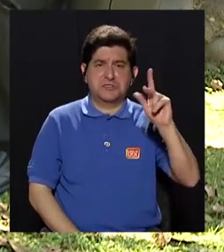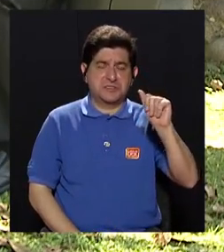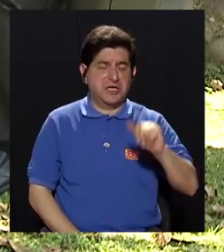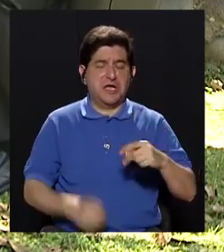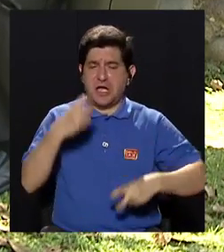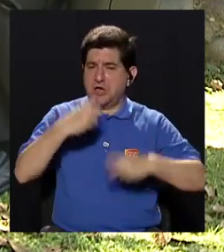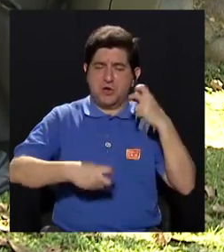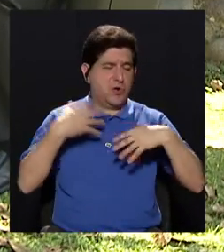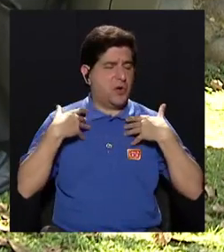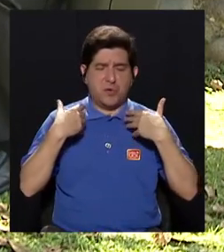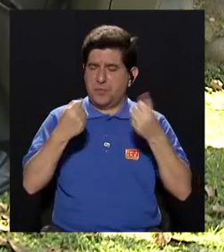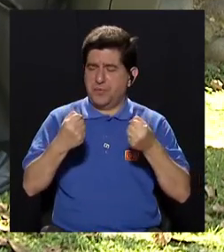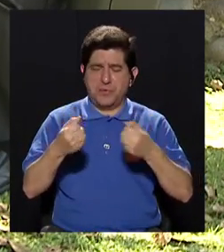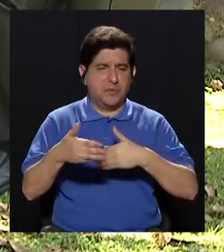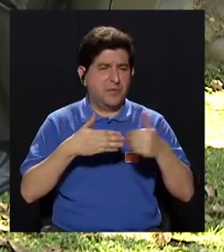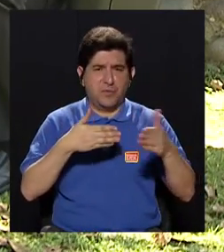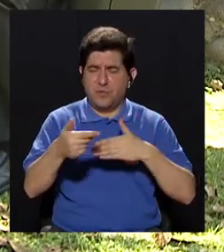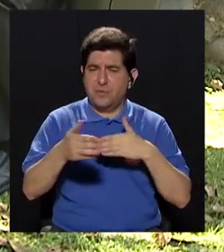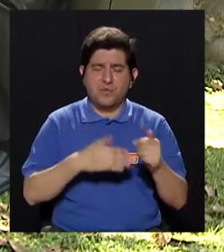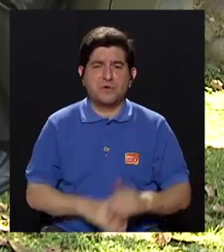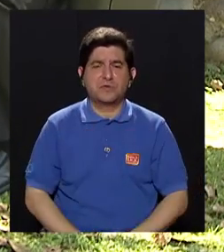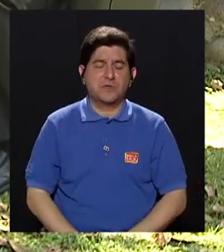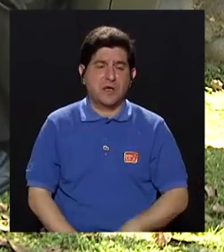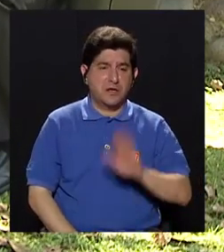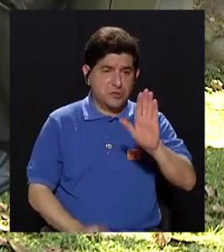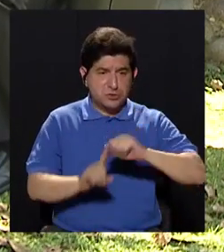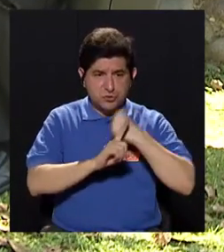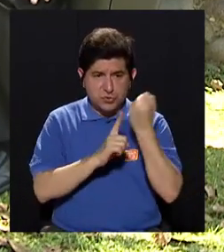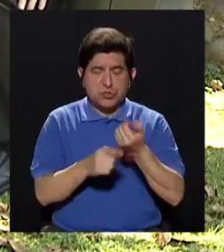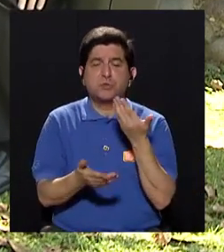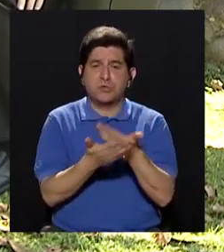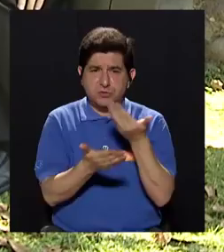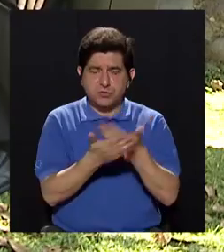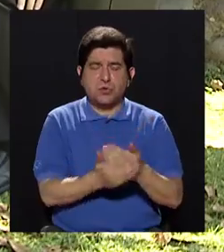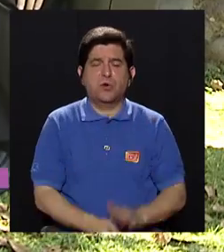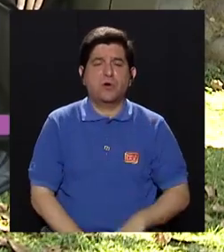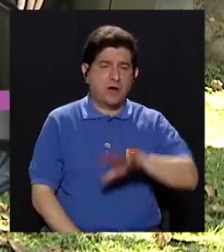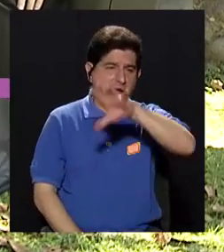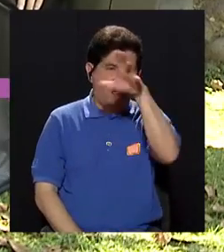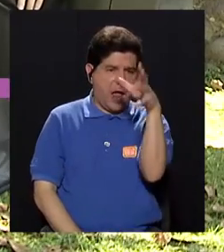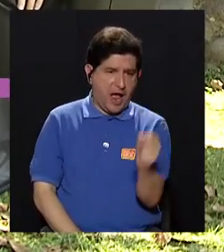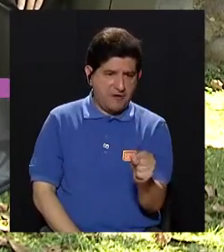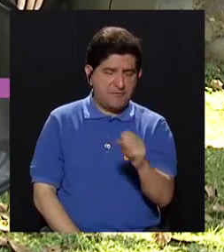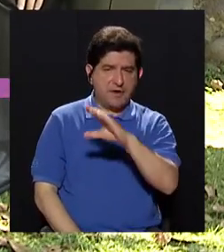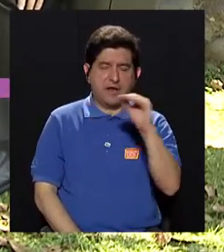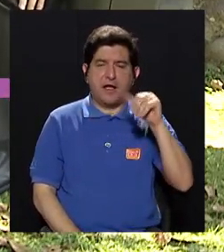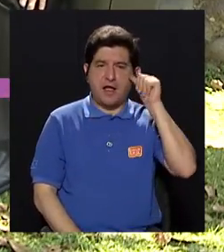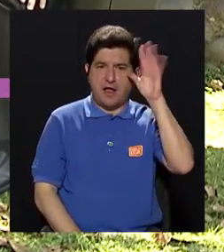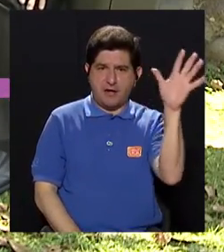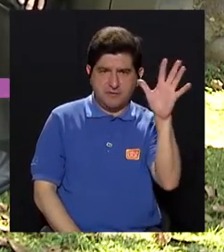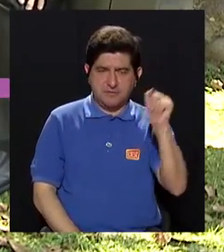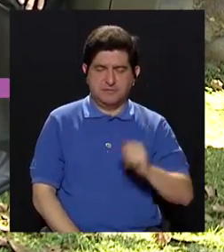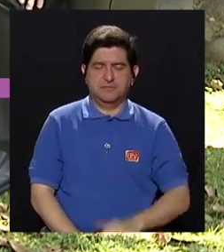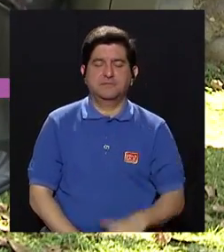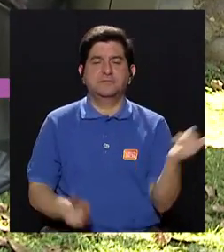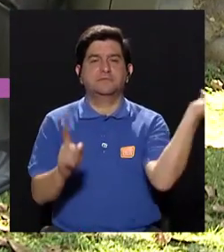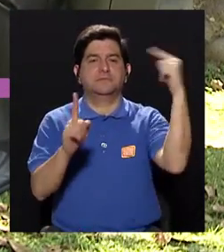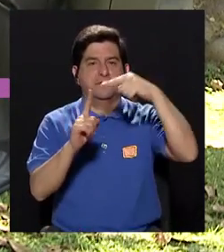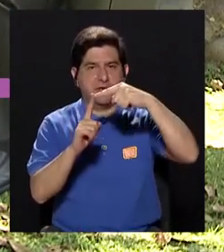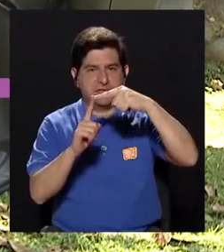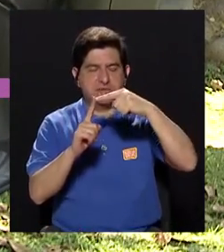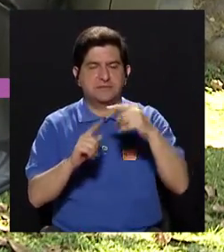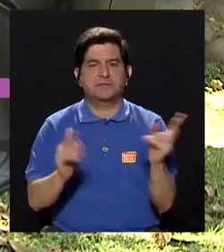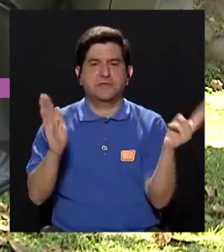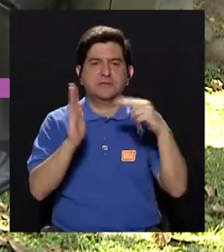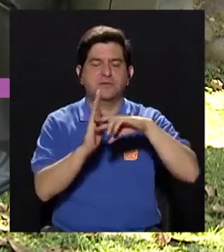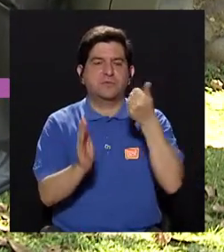ningún problema de salud a pesar de que su circulación se ha podido verificar en África y en Asia. Y es hasta